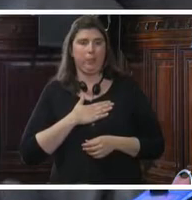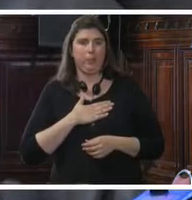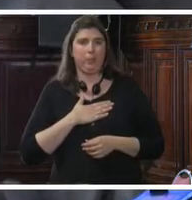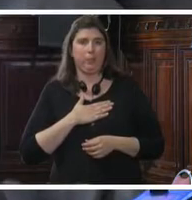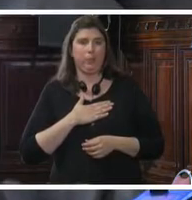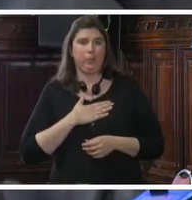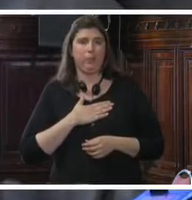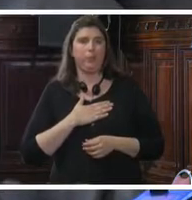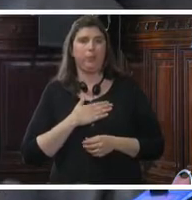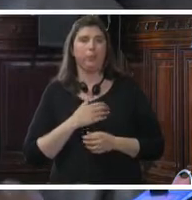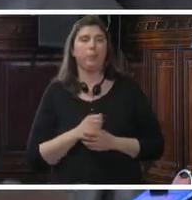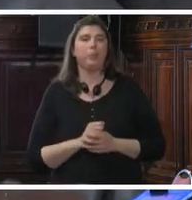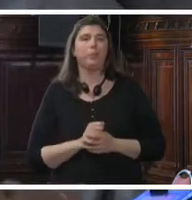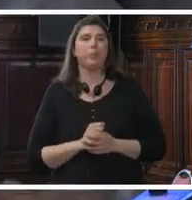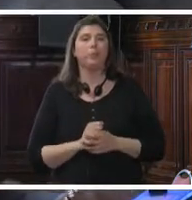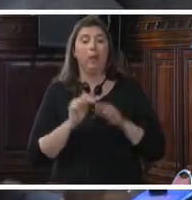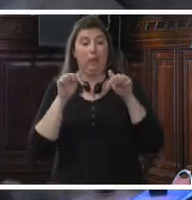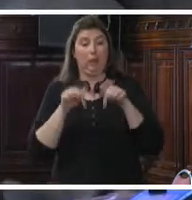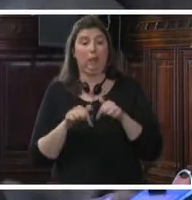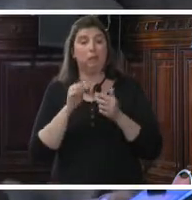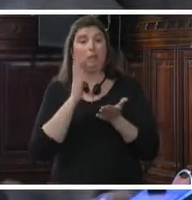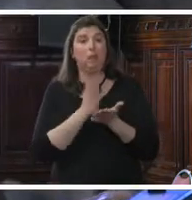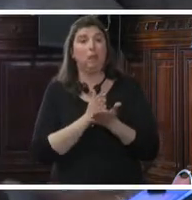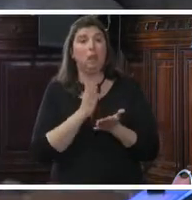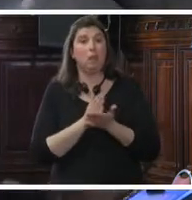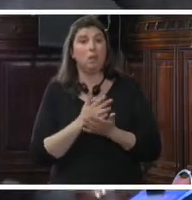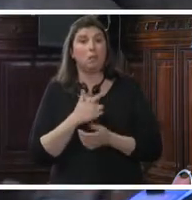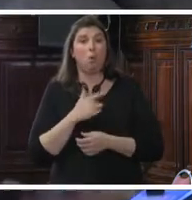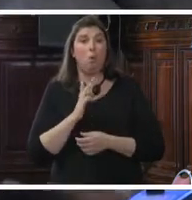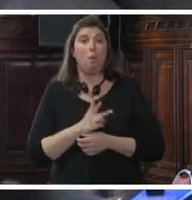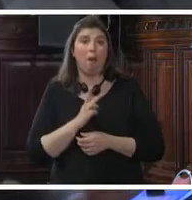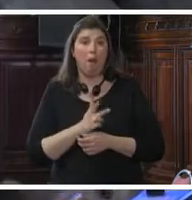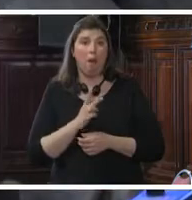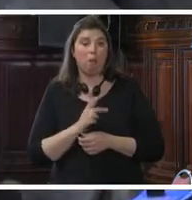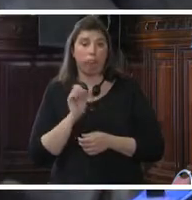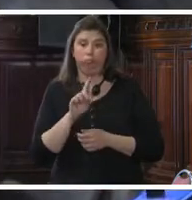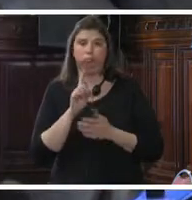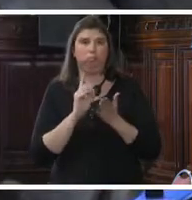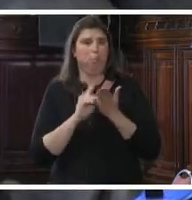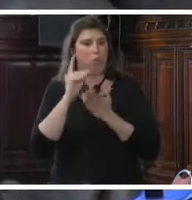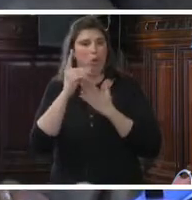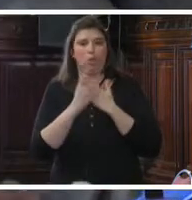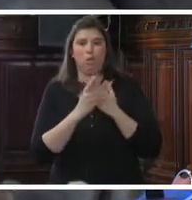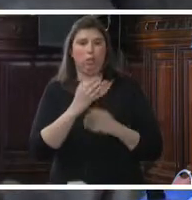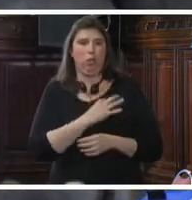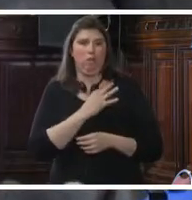derecho humano a su proyecto de vida personal,